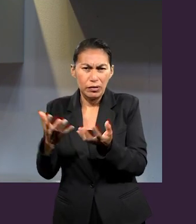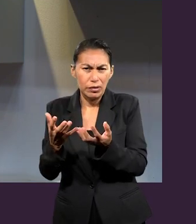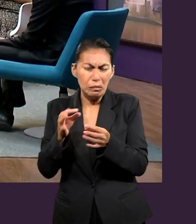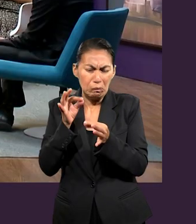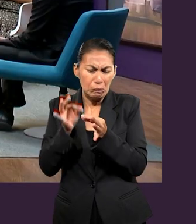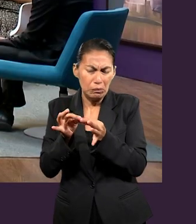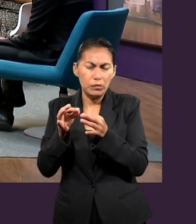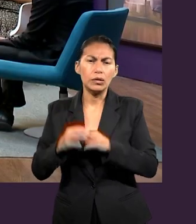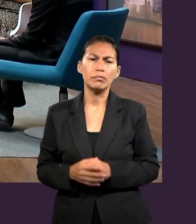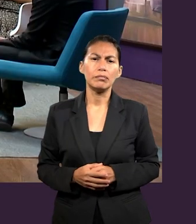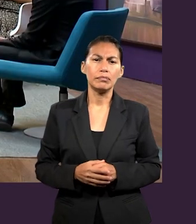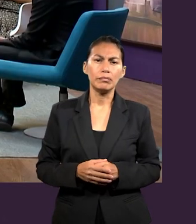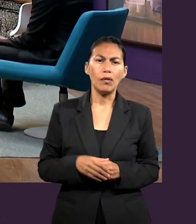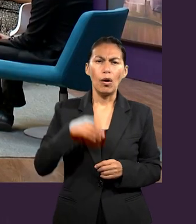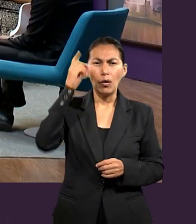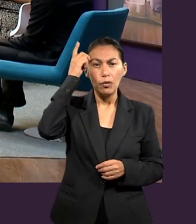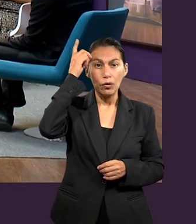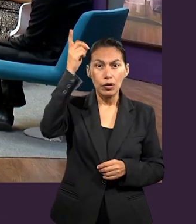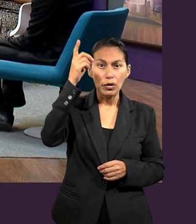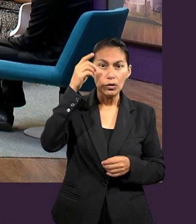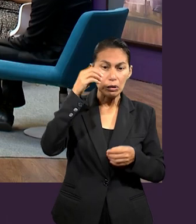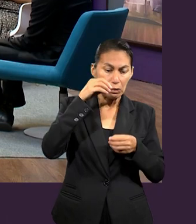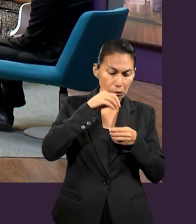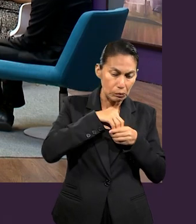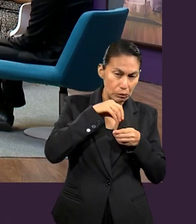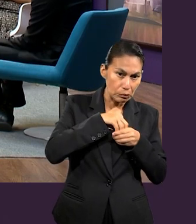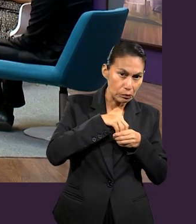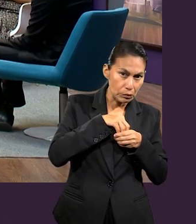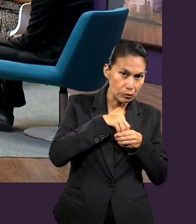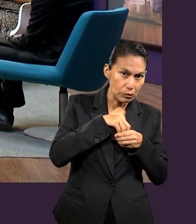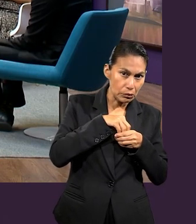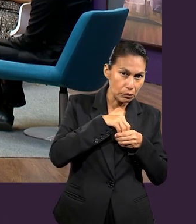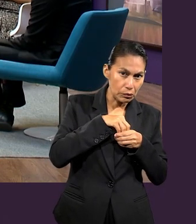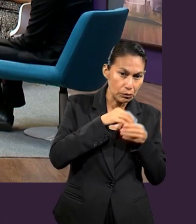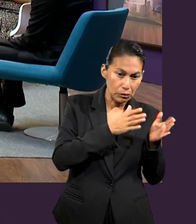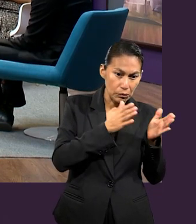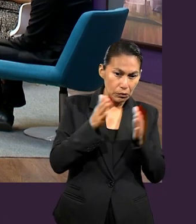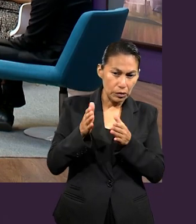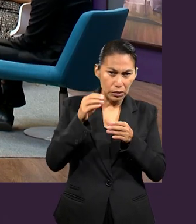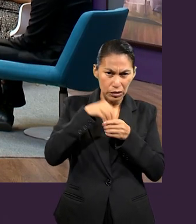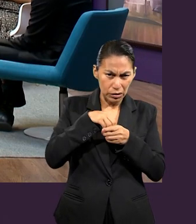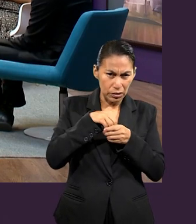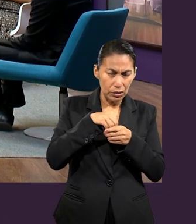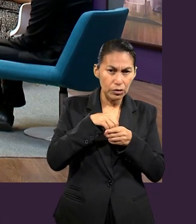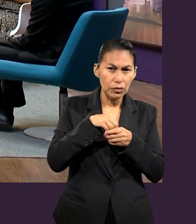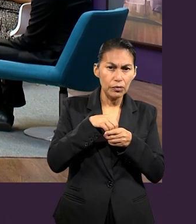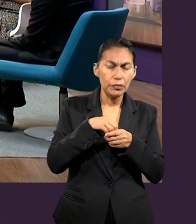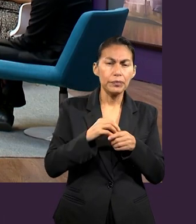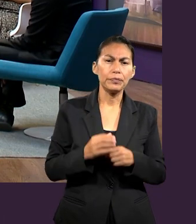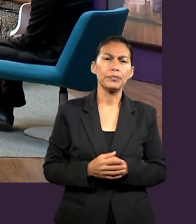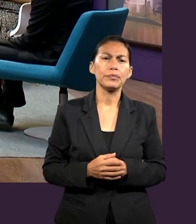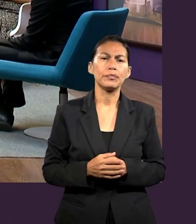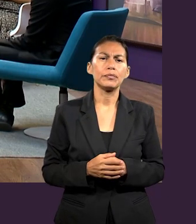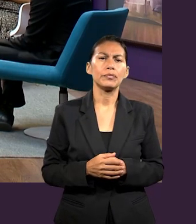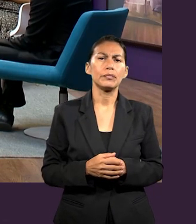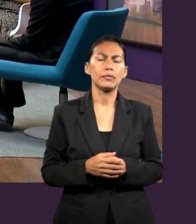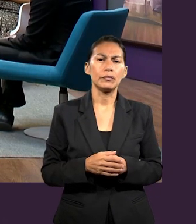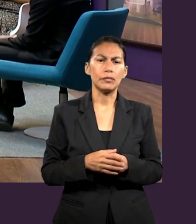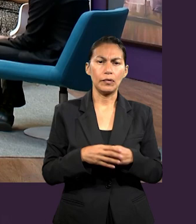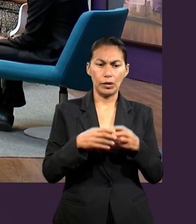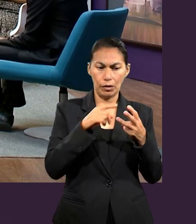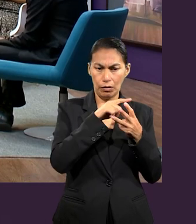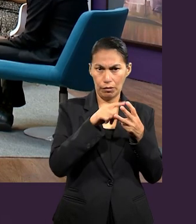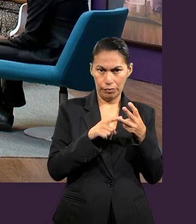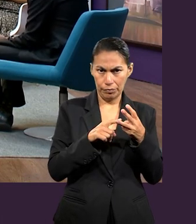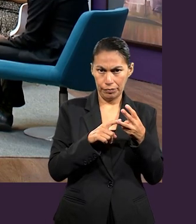preciso. Como que Dios lo tenía muy reservado, muy guardado ahí, ¿no? Esas son las tres etiquetas que yo le puse aquí, que las